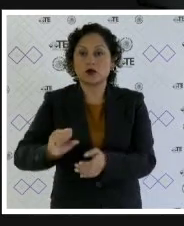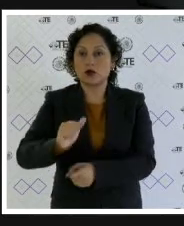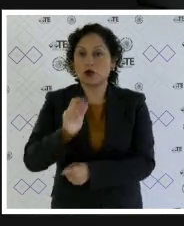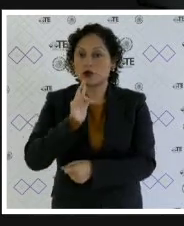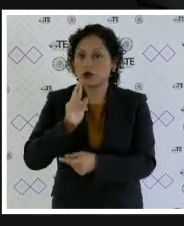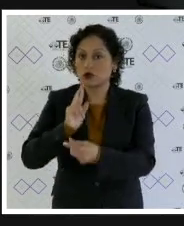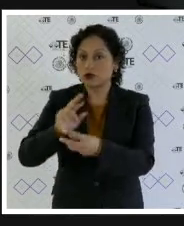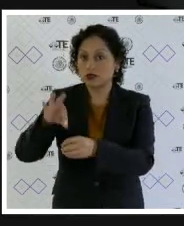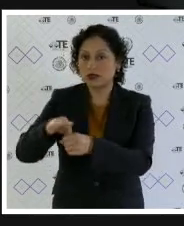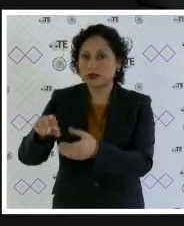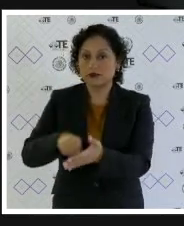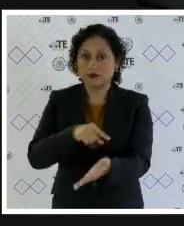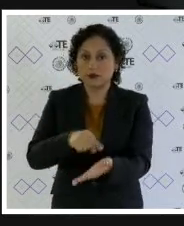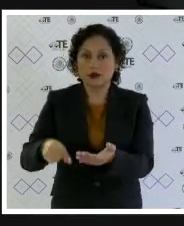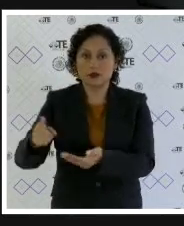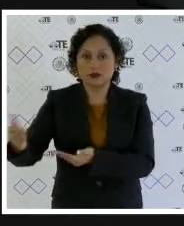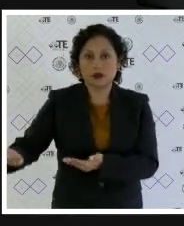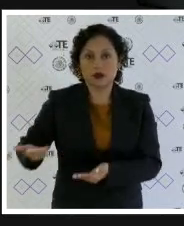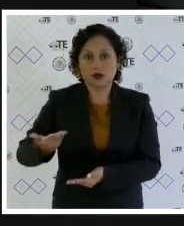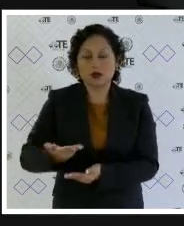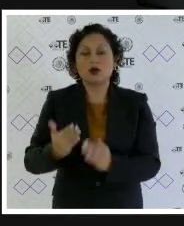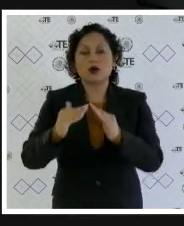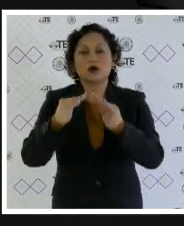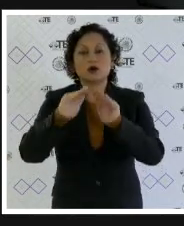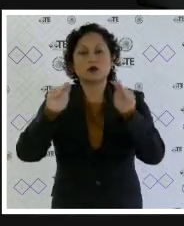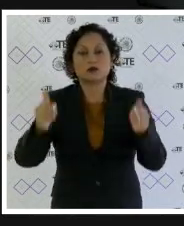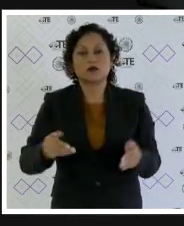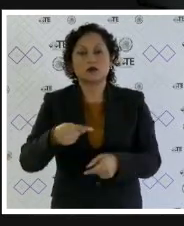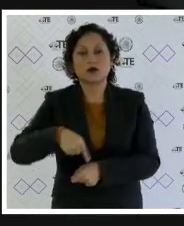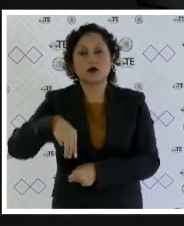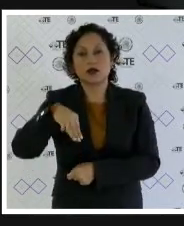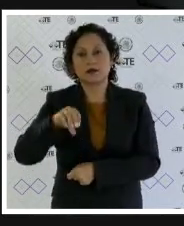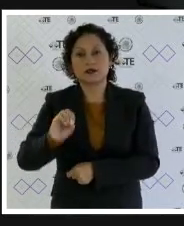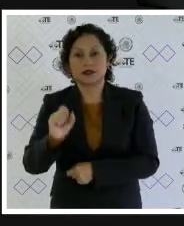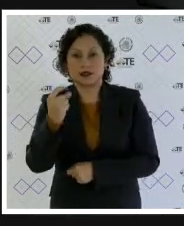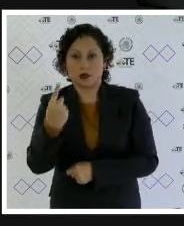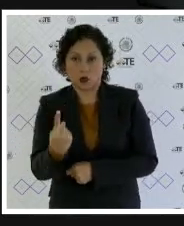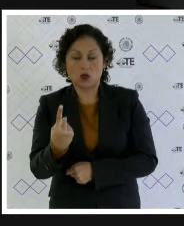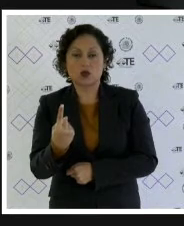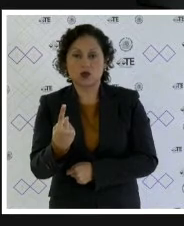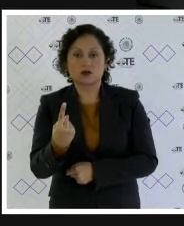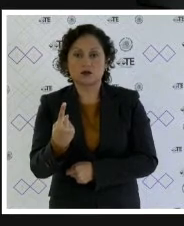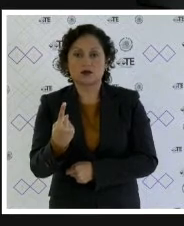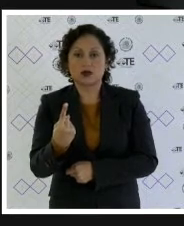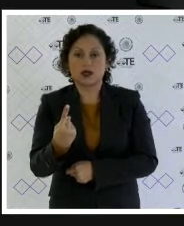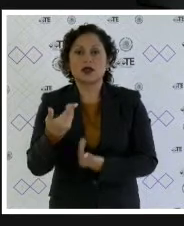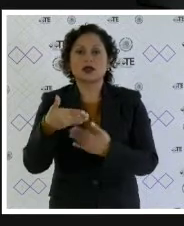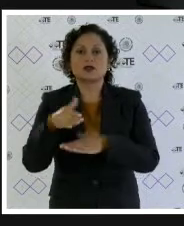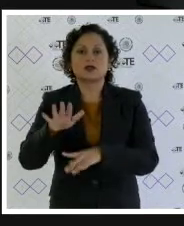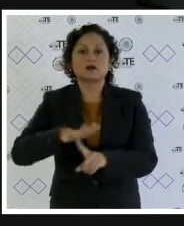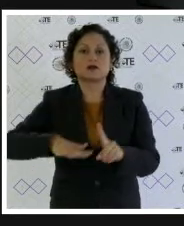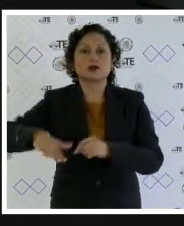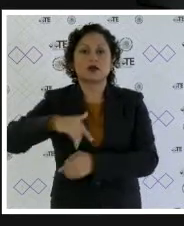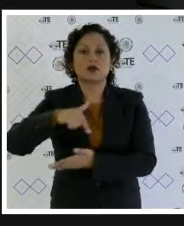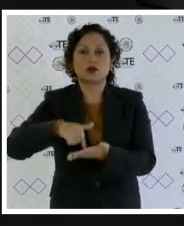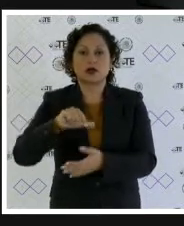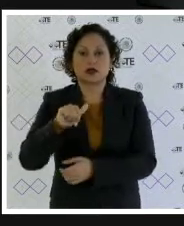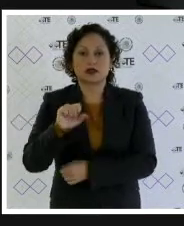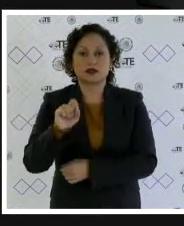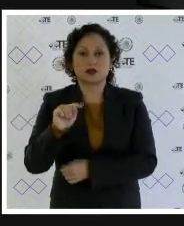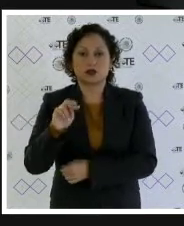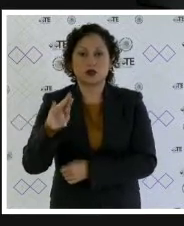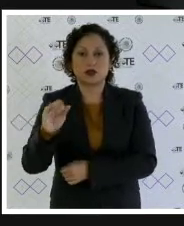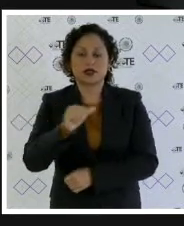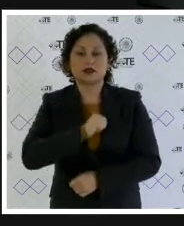de la votación recibida en la mesa receptora de votación y opinión M01 correspondiente a unidad territorial Asturias de marcación Cuauhtémoc